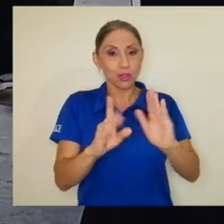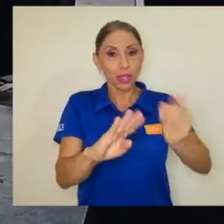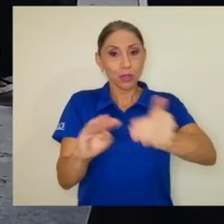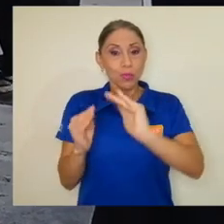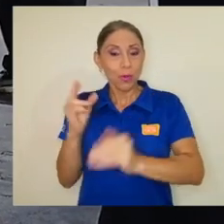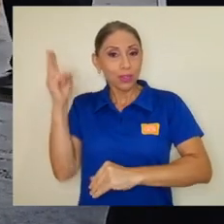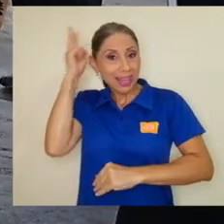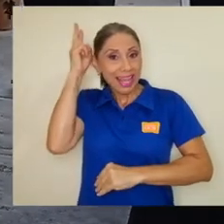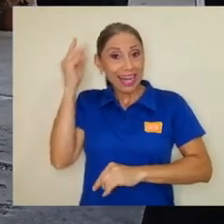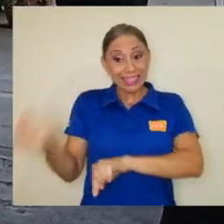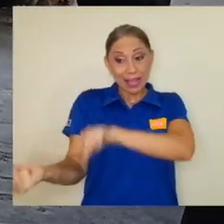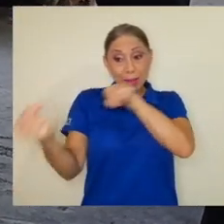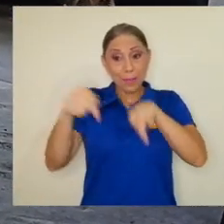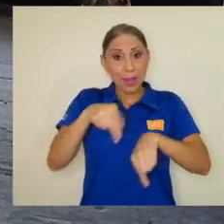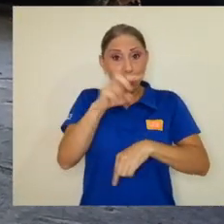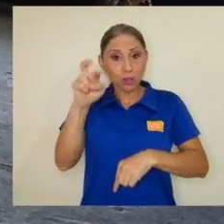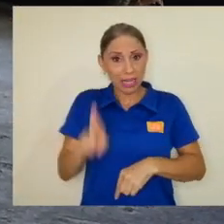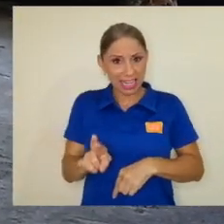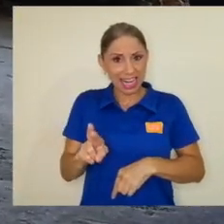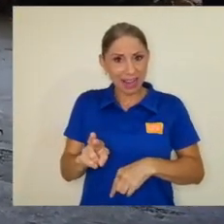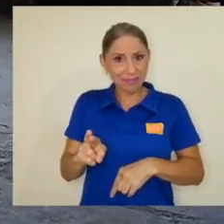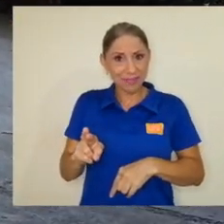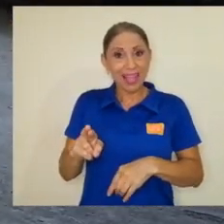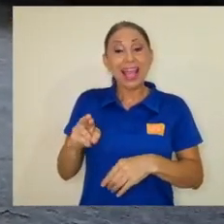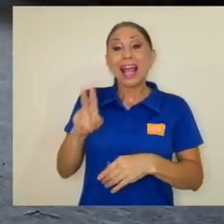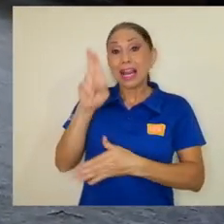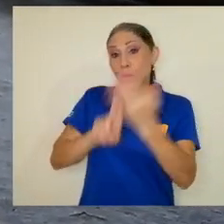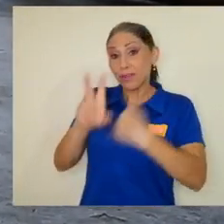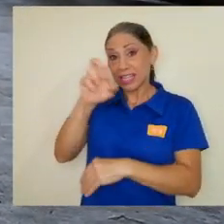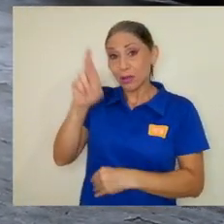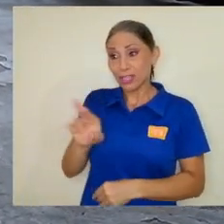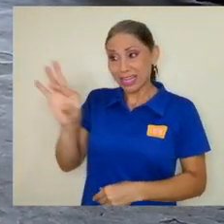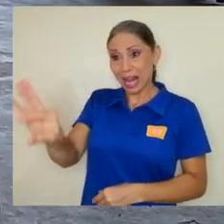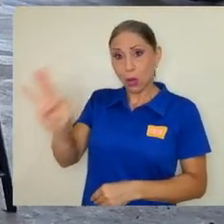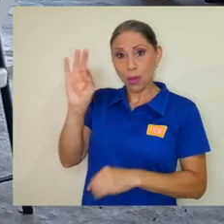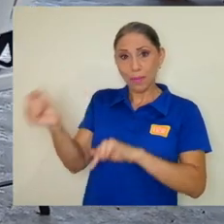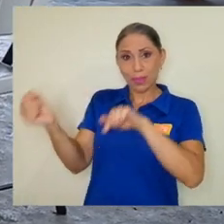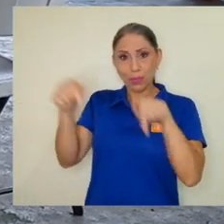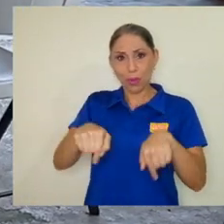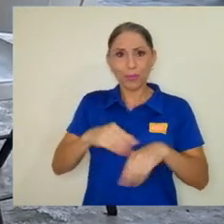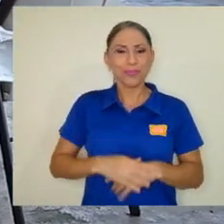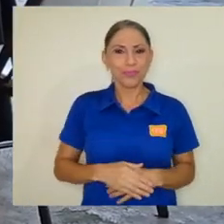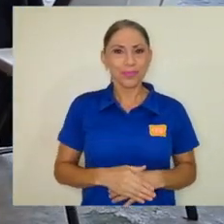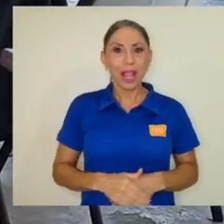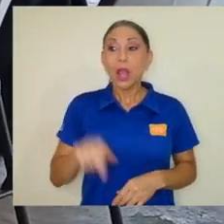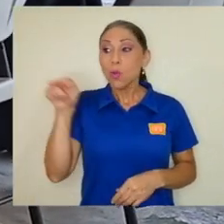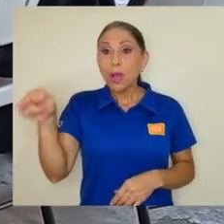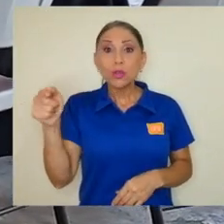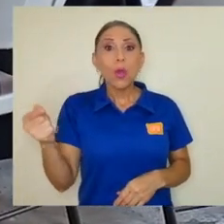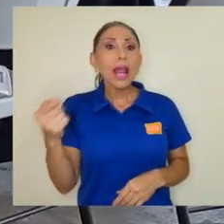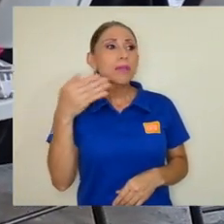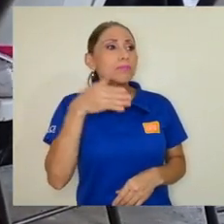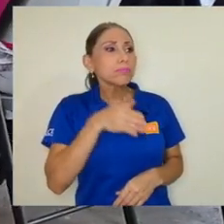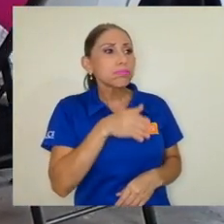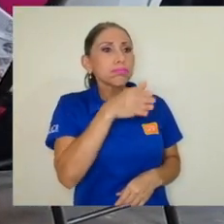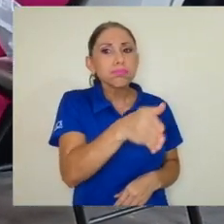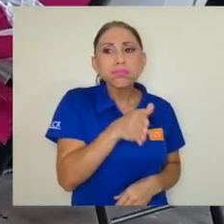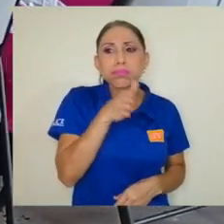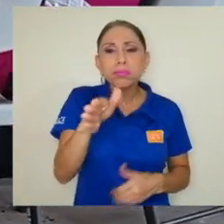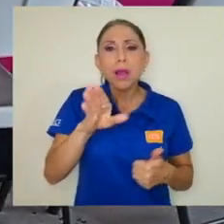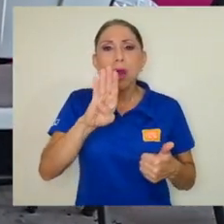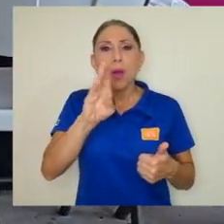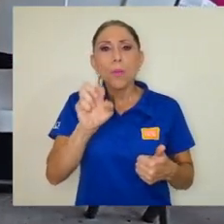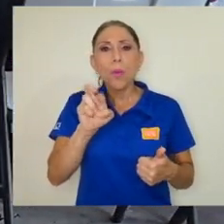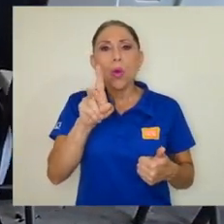indígenas, estuvo de paso por el país tras una invitación efectuada por la Universidad de Costa Rica. En su travesía, visitó los